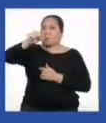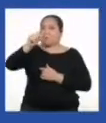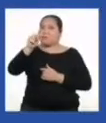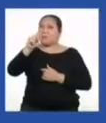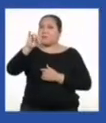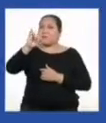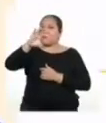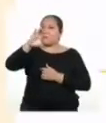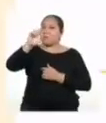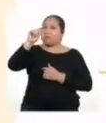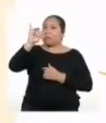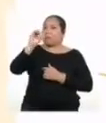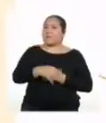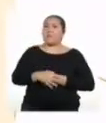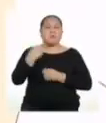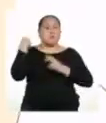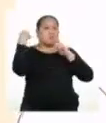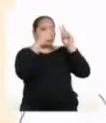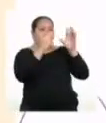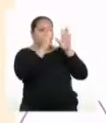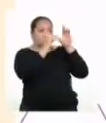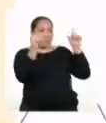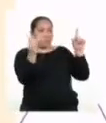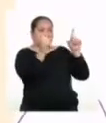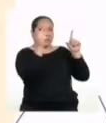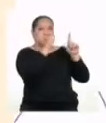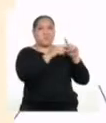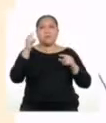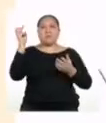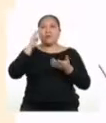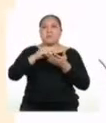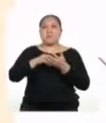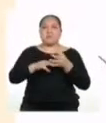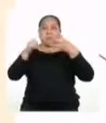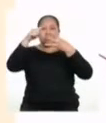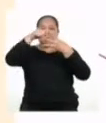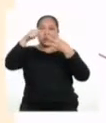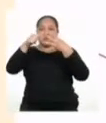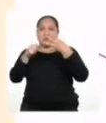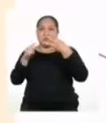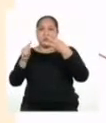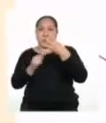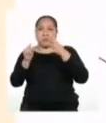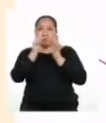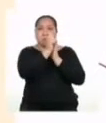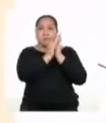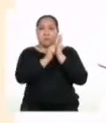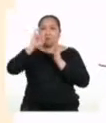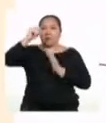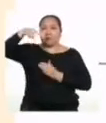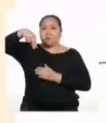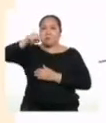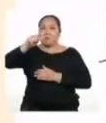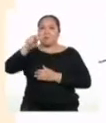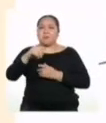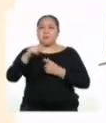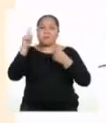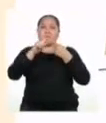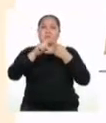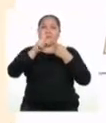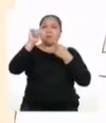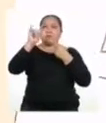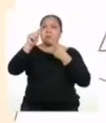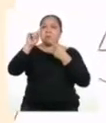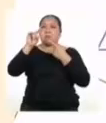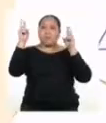Felicitas! Como vemos en la pantalla, tenemos principalmente cuatro partes en el texto instructivo. Primero está el título.